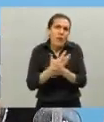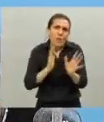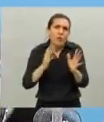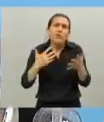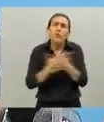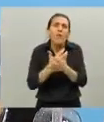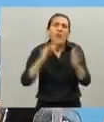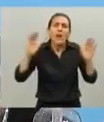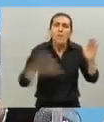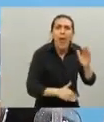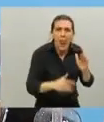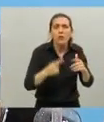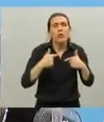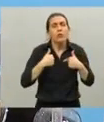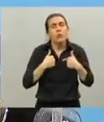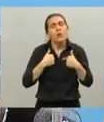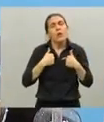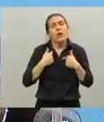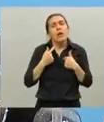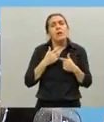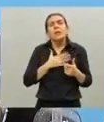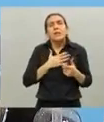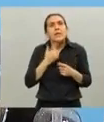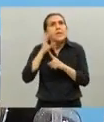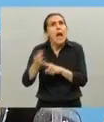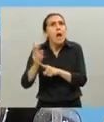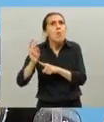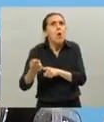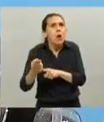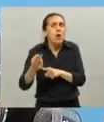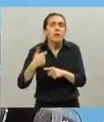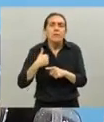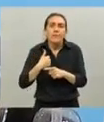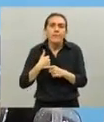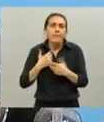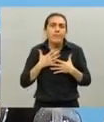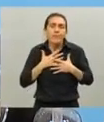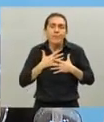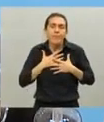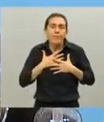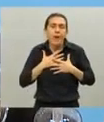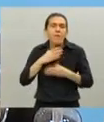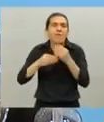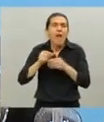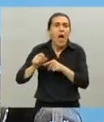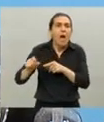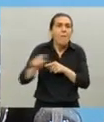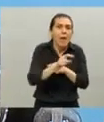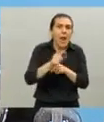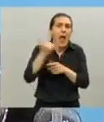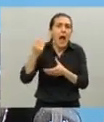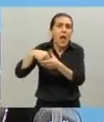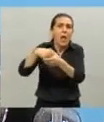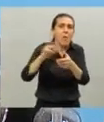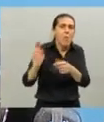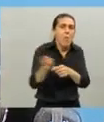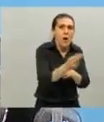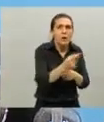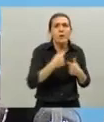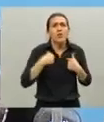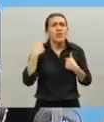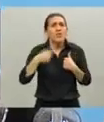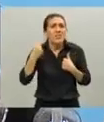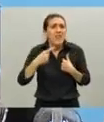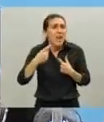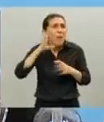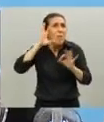otra vez mi solidaridad con todas las familias que han perdido seres queridos en esta pandemia cada vez que veo